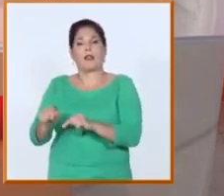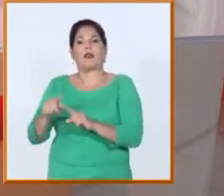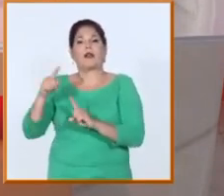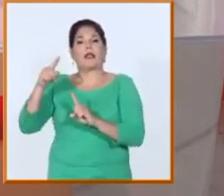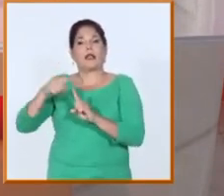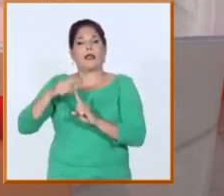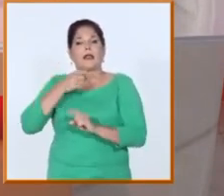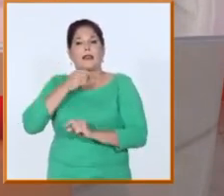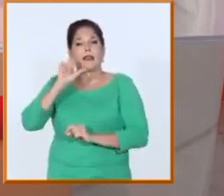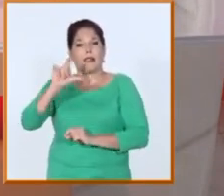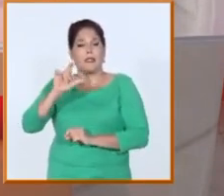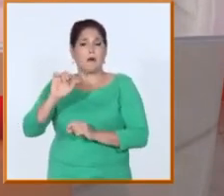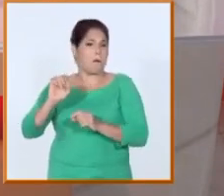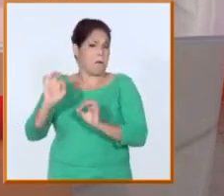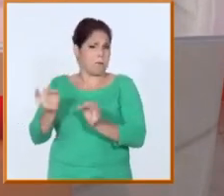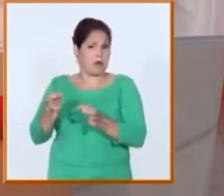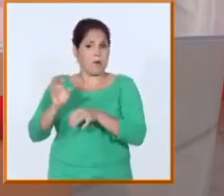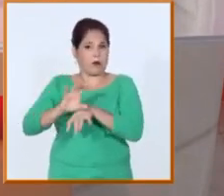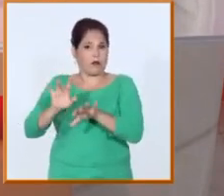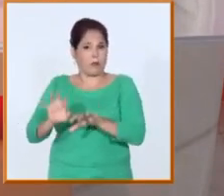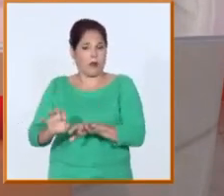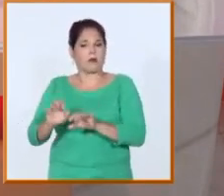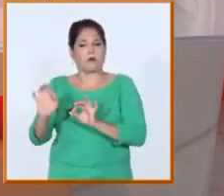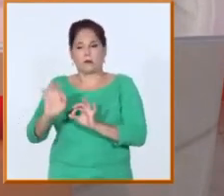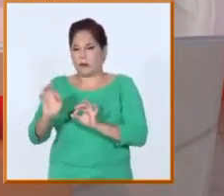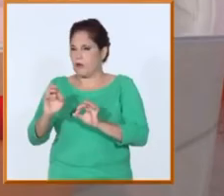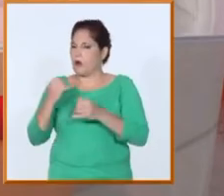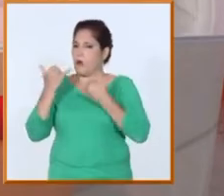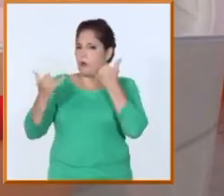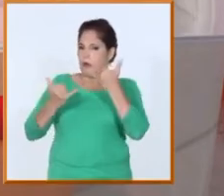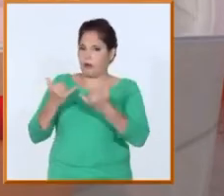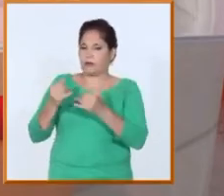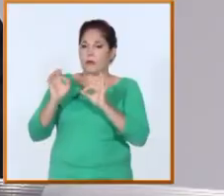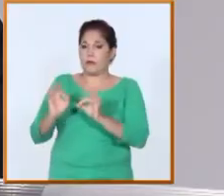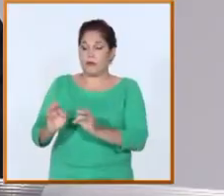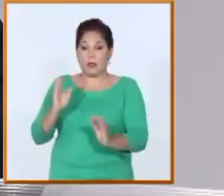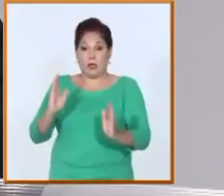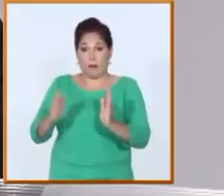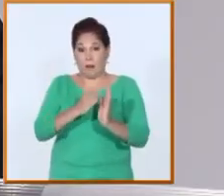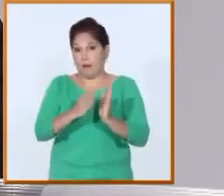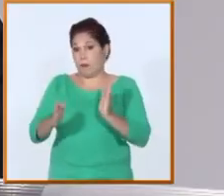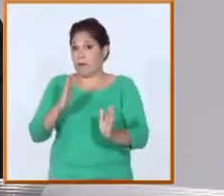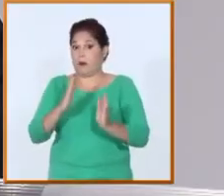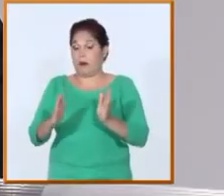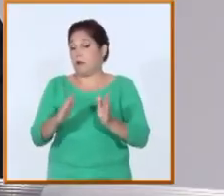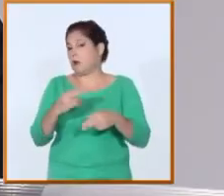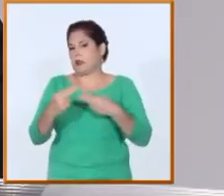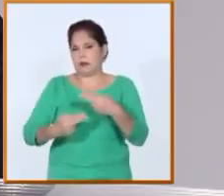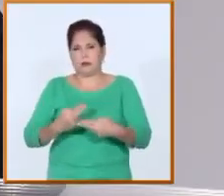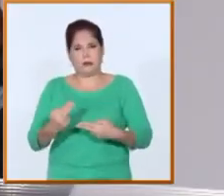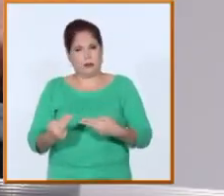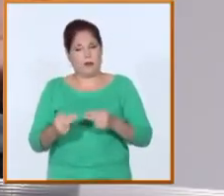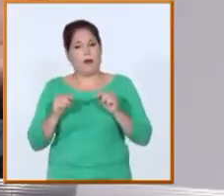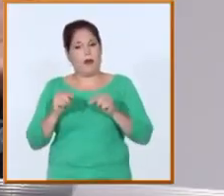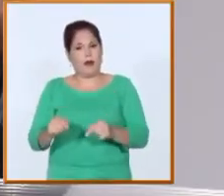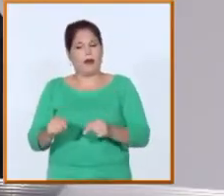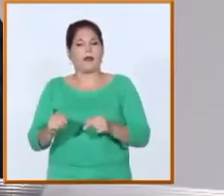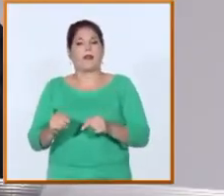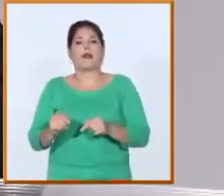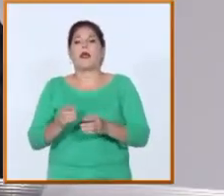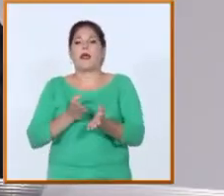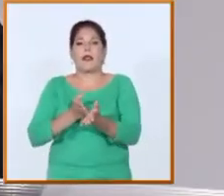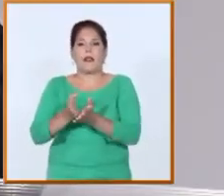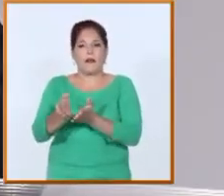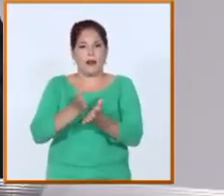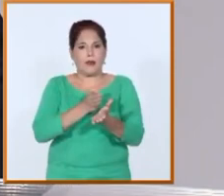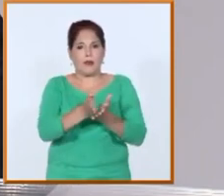de la tecnología de información en las comunicaciones, y para mí también fue un retador. Durante ese periodo tuvimos la oportunidad de crear la carrera de ingeniería